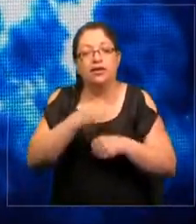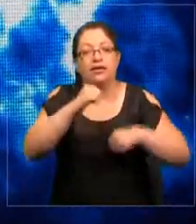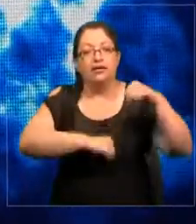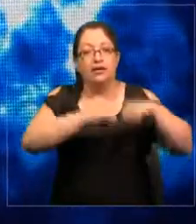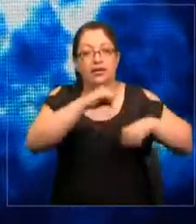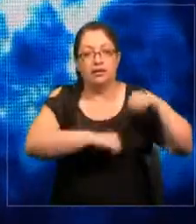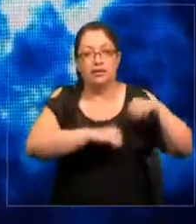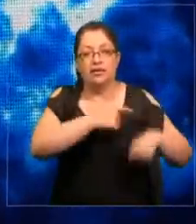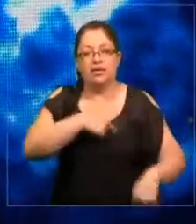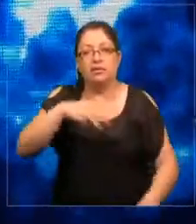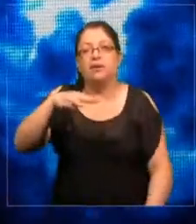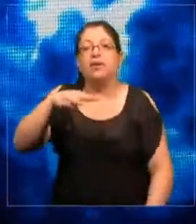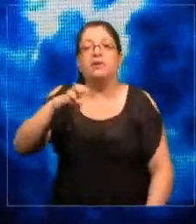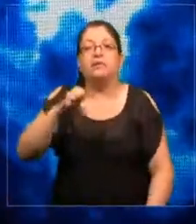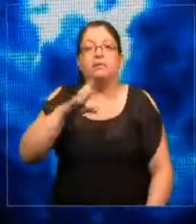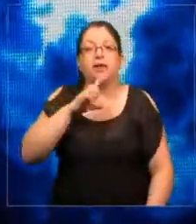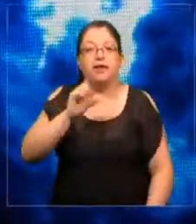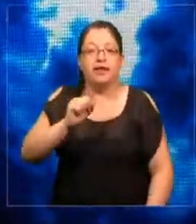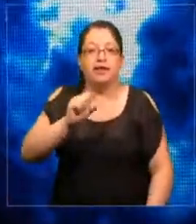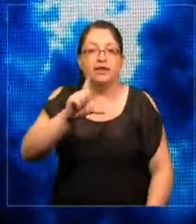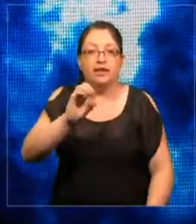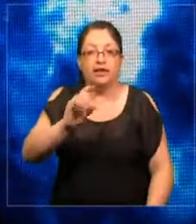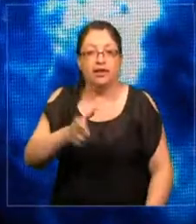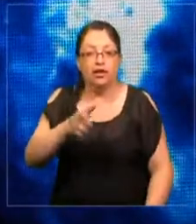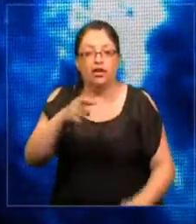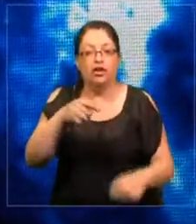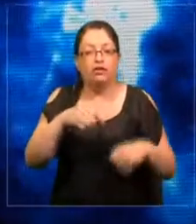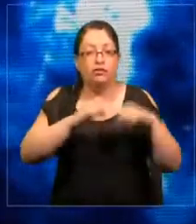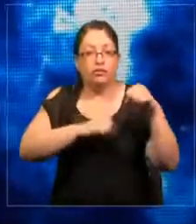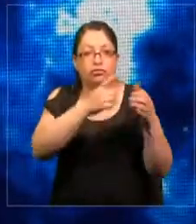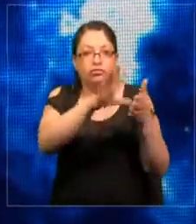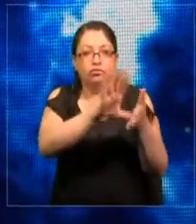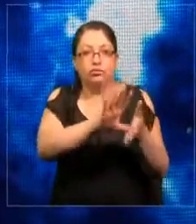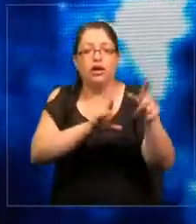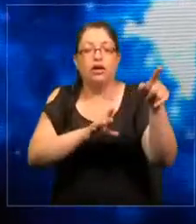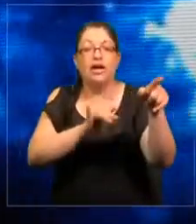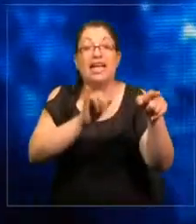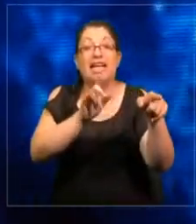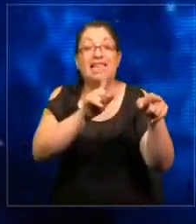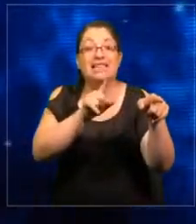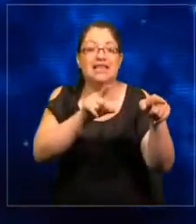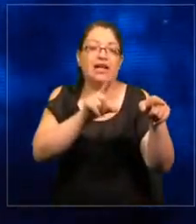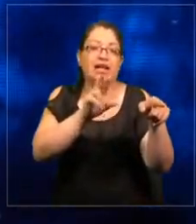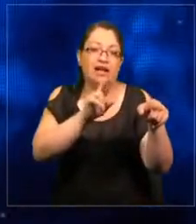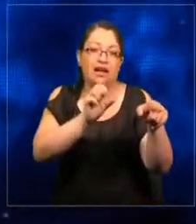israelita nacional del agua. Y estoy aquí para hablar sobre la historia del agua en Israel.